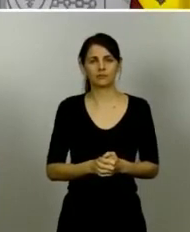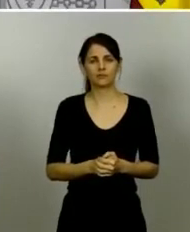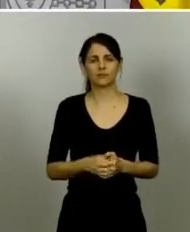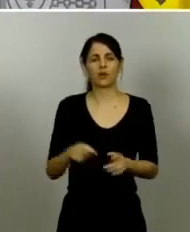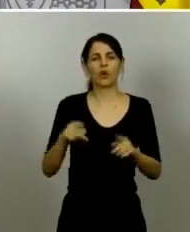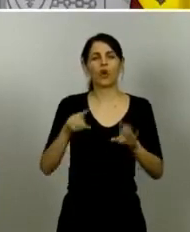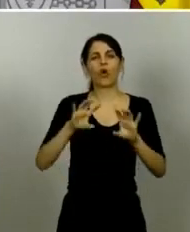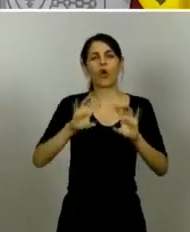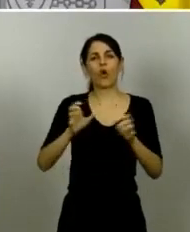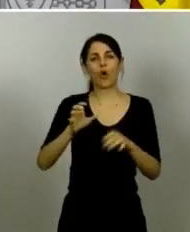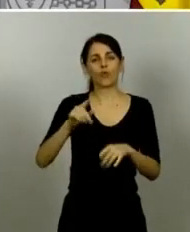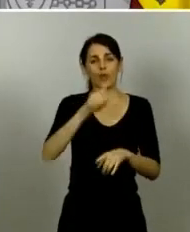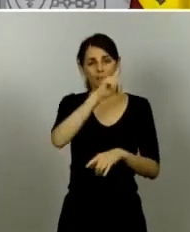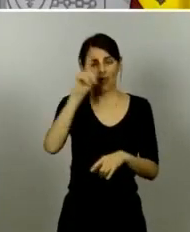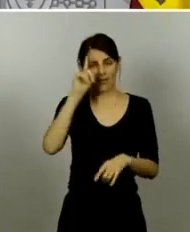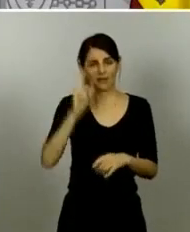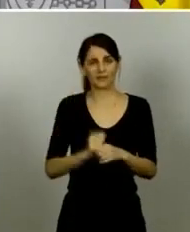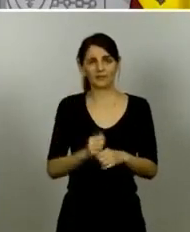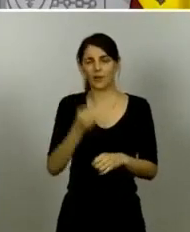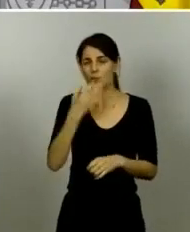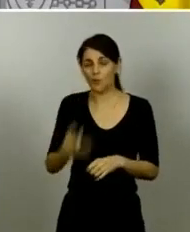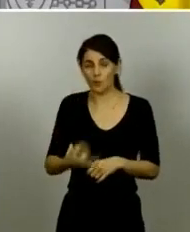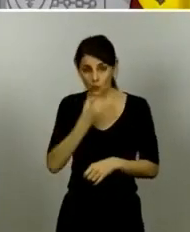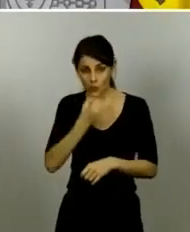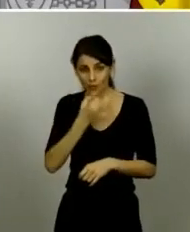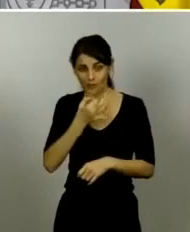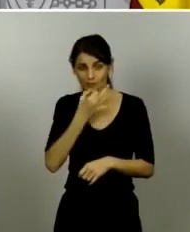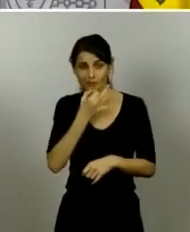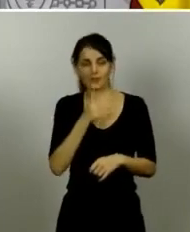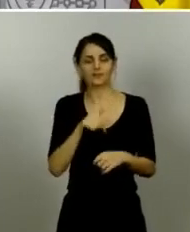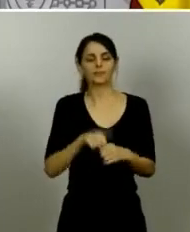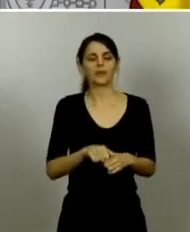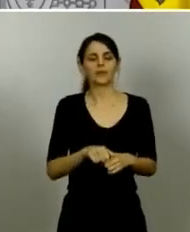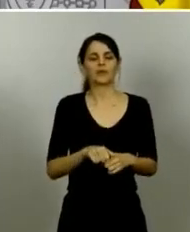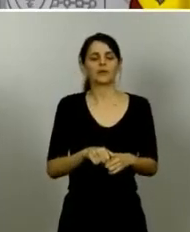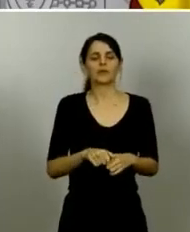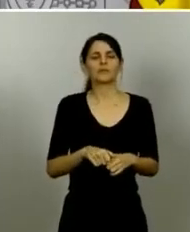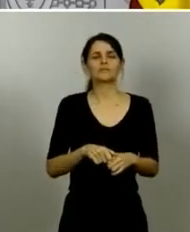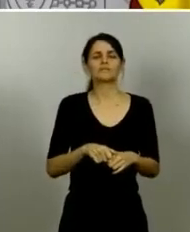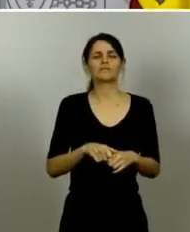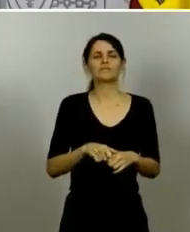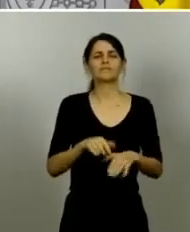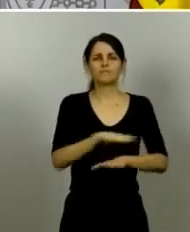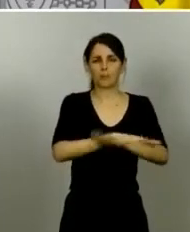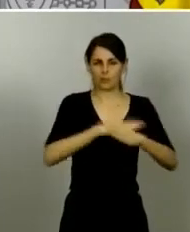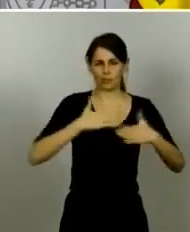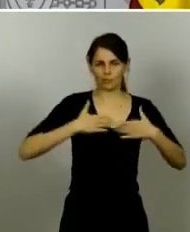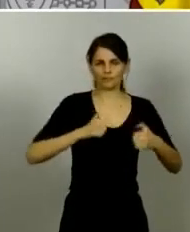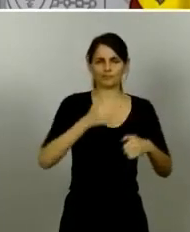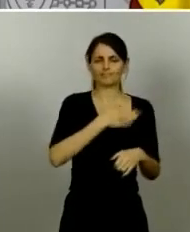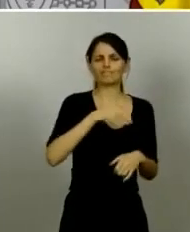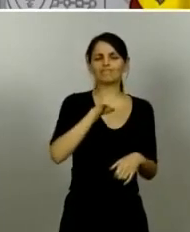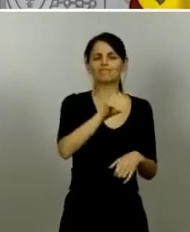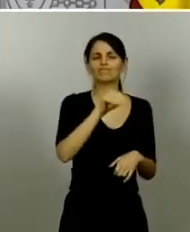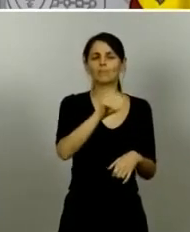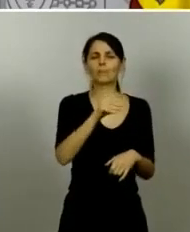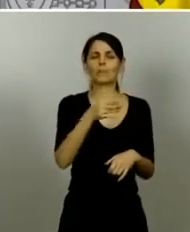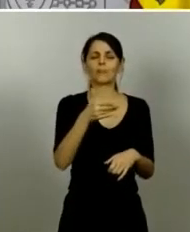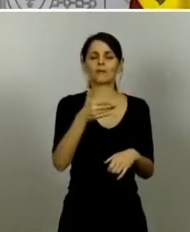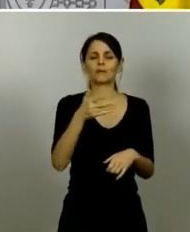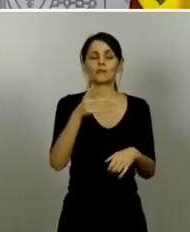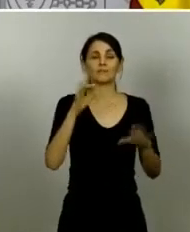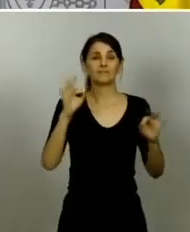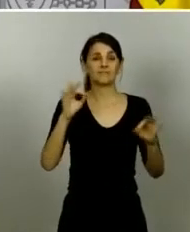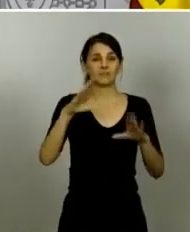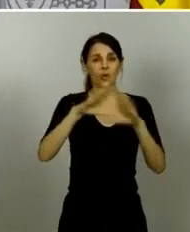¿Qué tal? Buenas tardes soy Noelia Autoria de Onda Madrid señor Illa quería insistir en la petición que ha hecho la